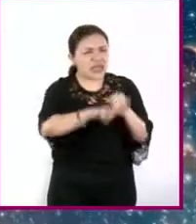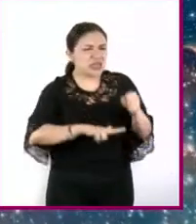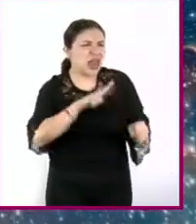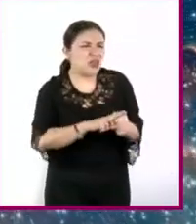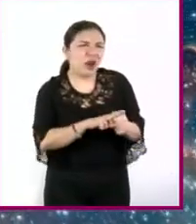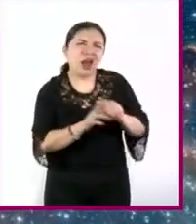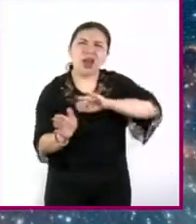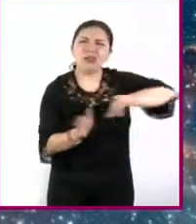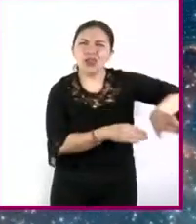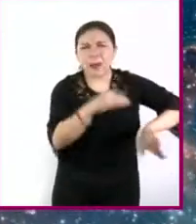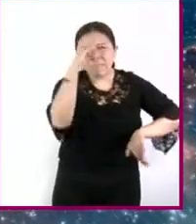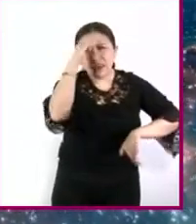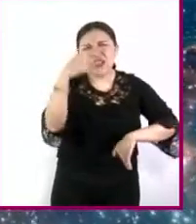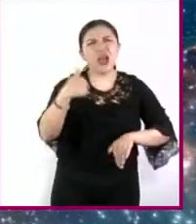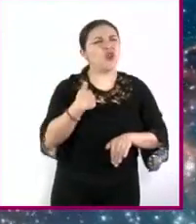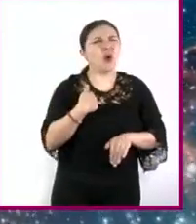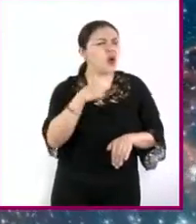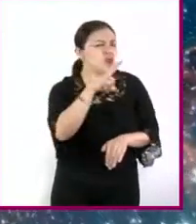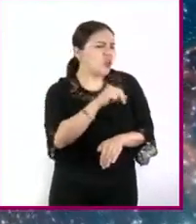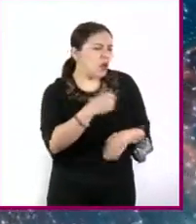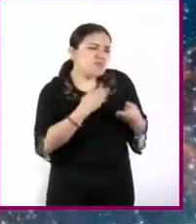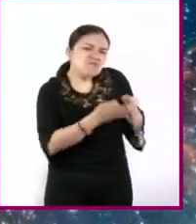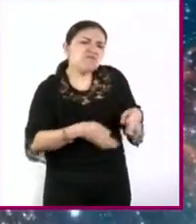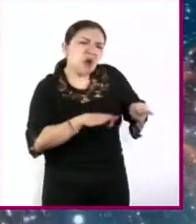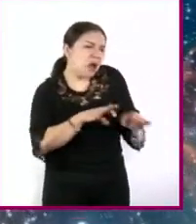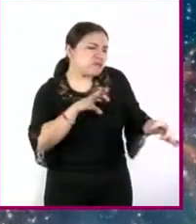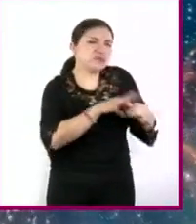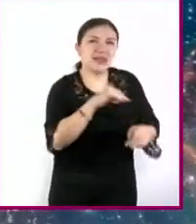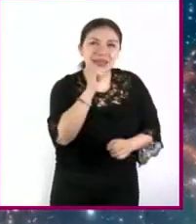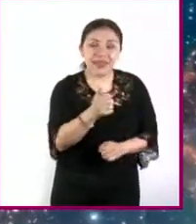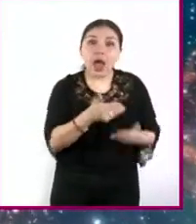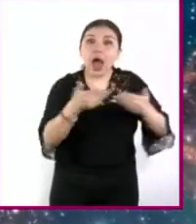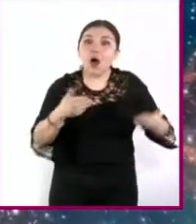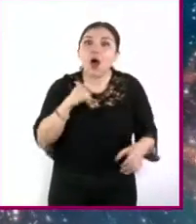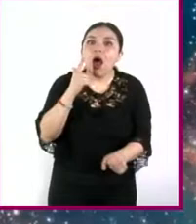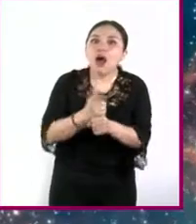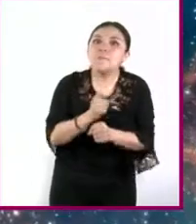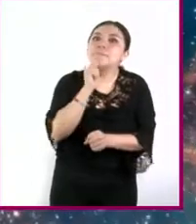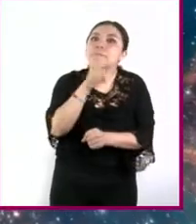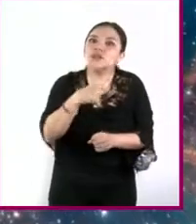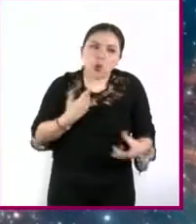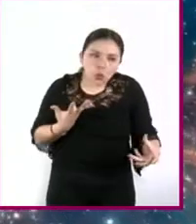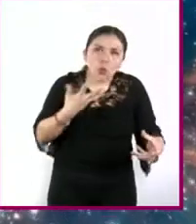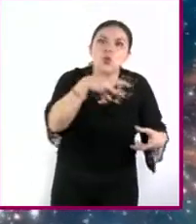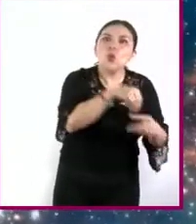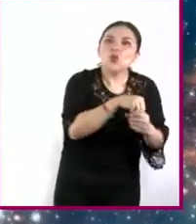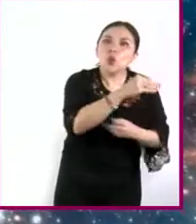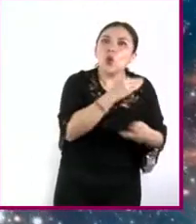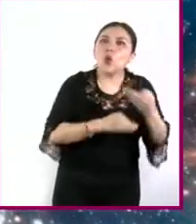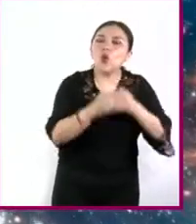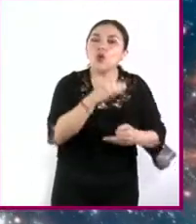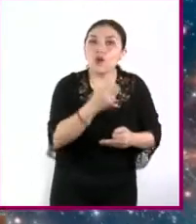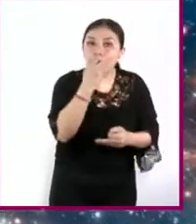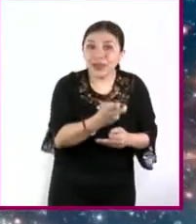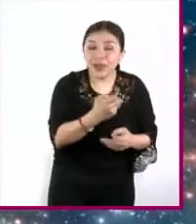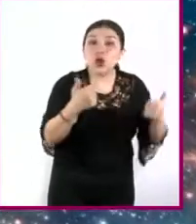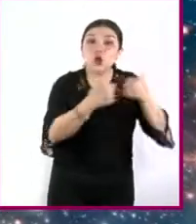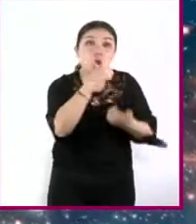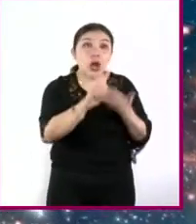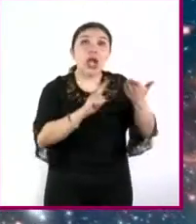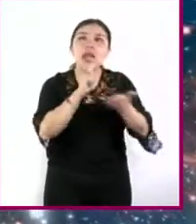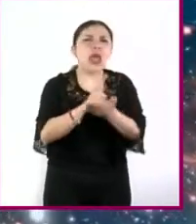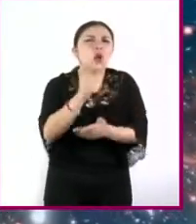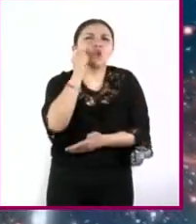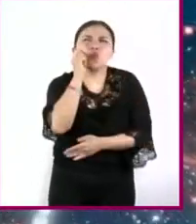que pensamos que somos ajenos a ella y hoy me doy cuenta de que soy parte del todo y que las leyes que aplican en una galaxia